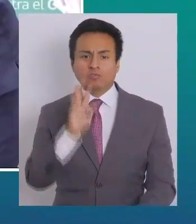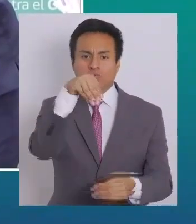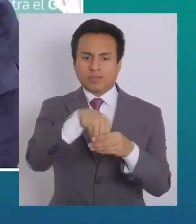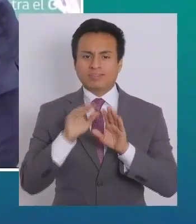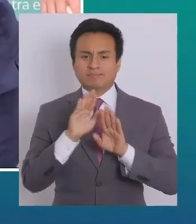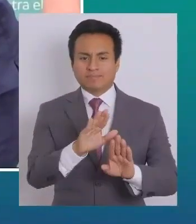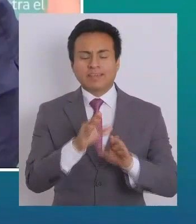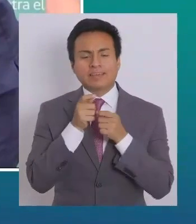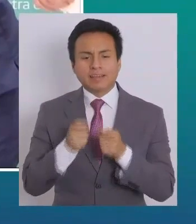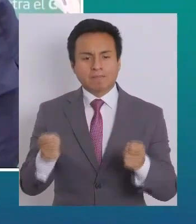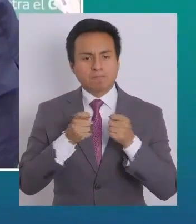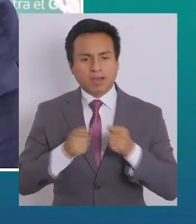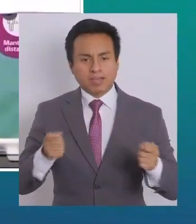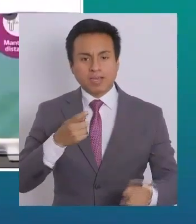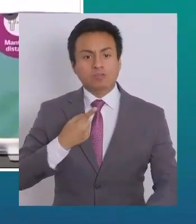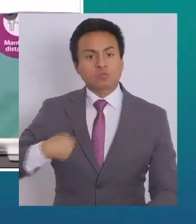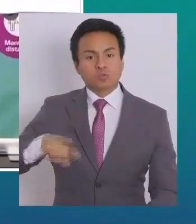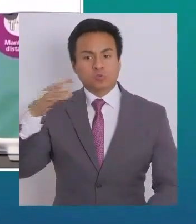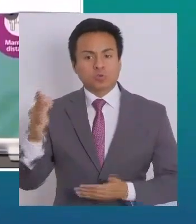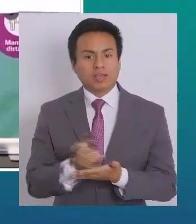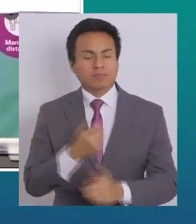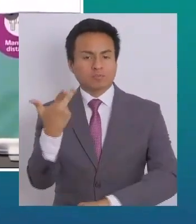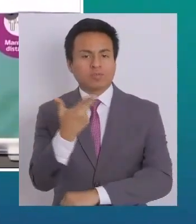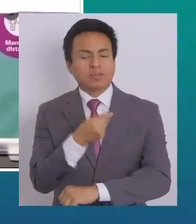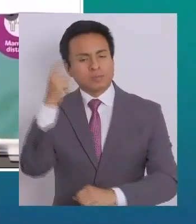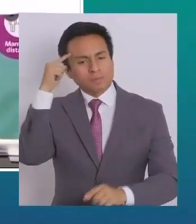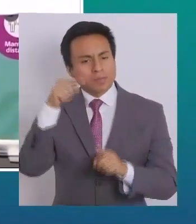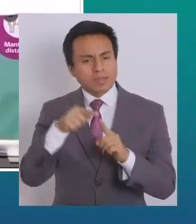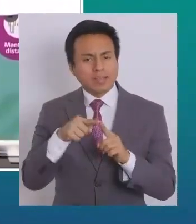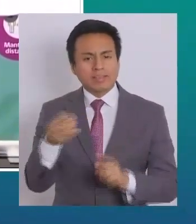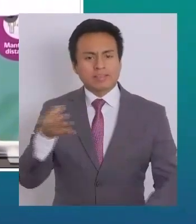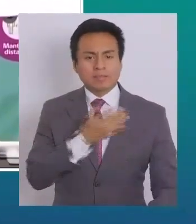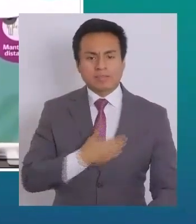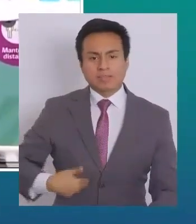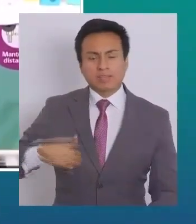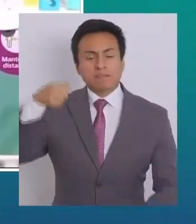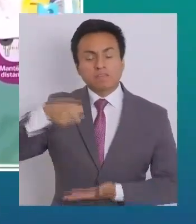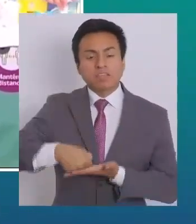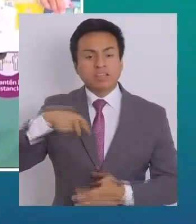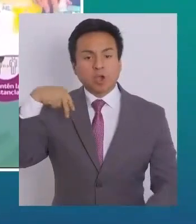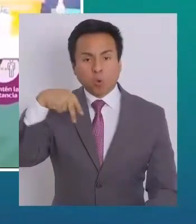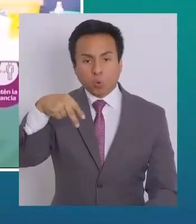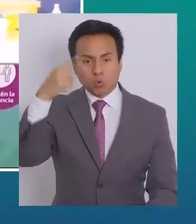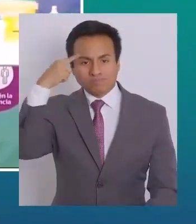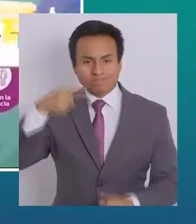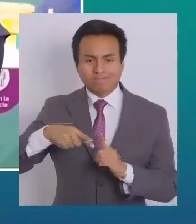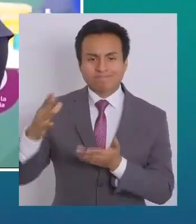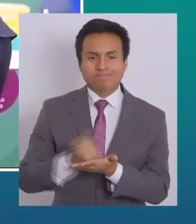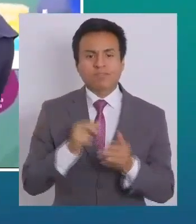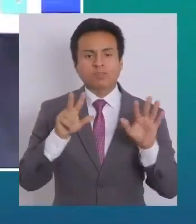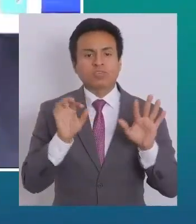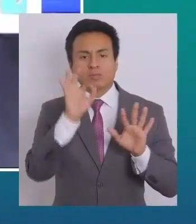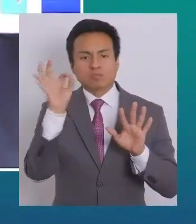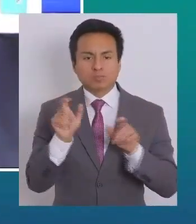campaña para que logremos la meta que ha fijado el presidente a fines de junio, lograr vacunar al 80